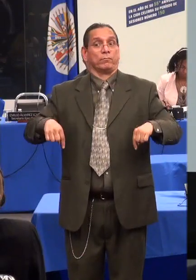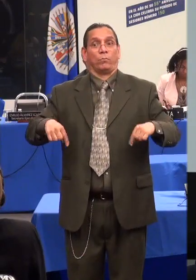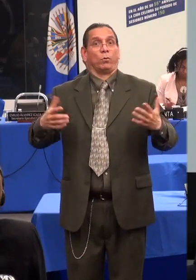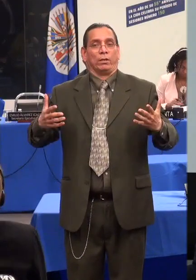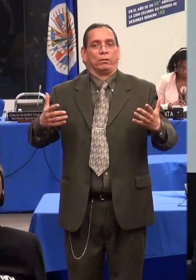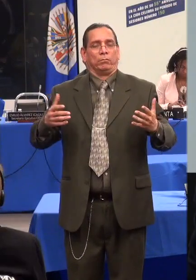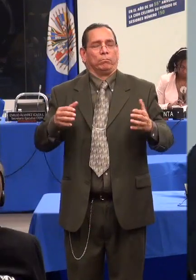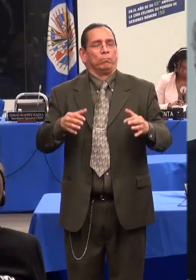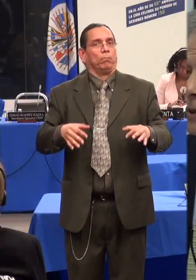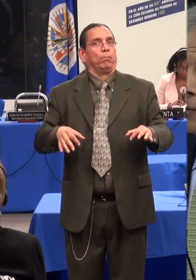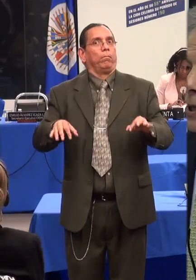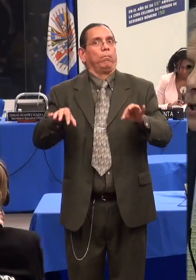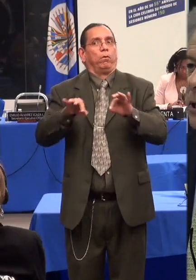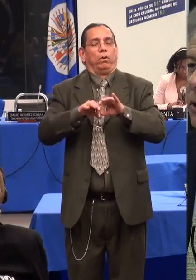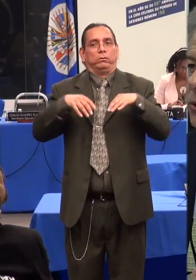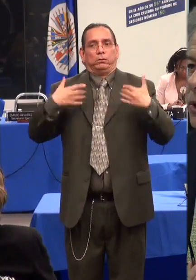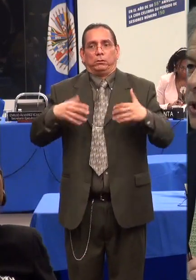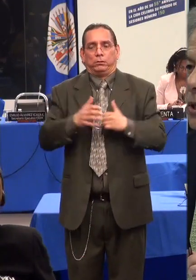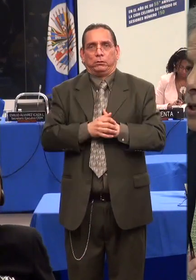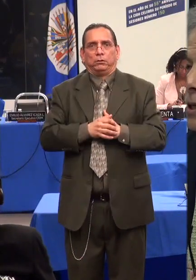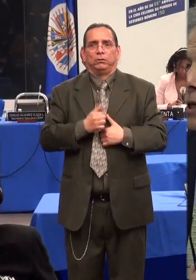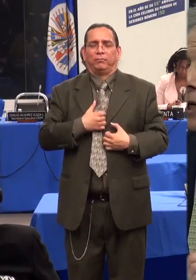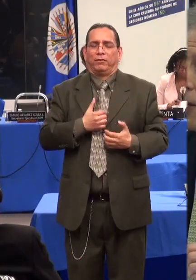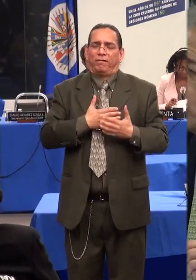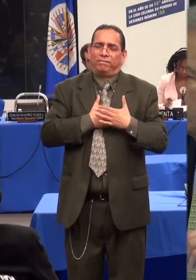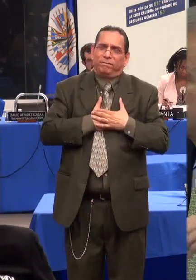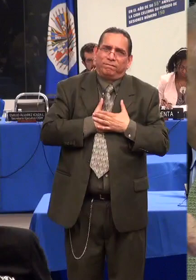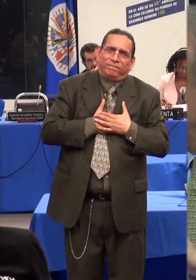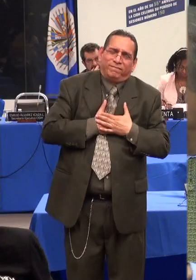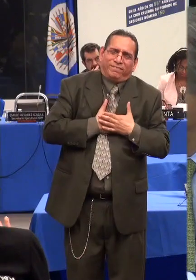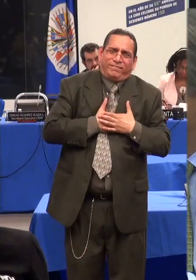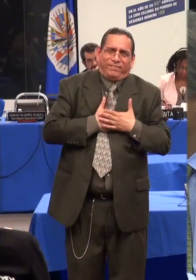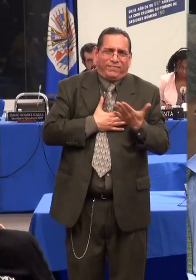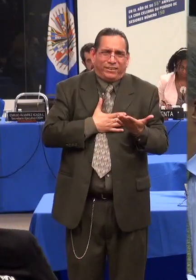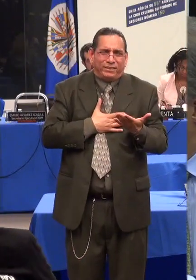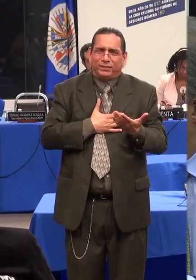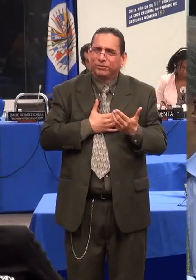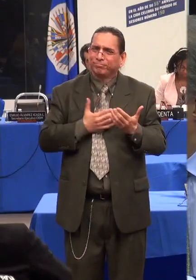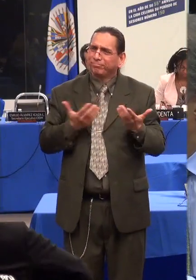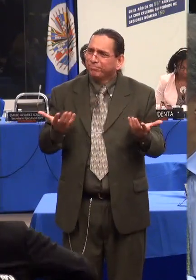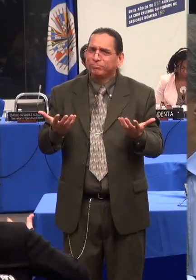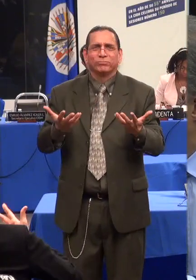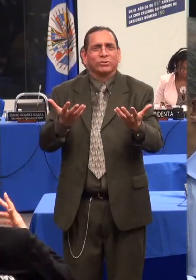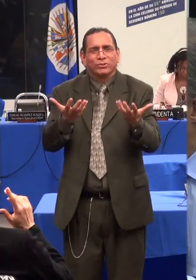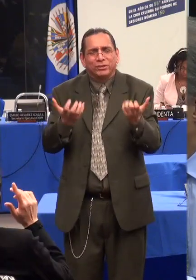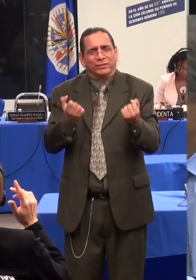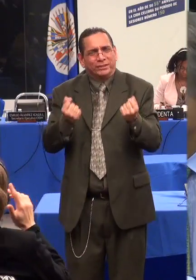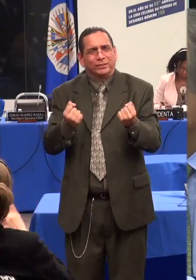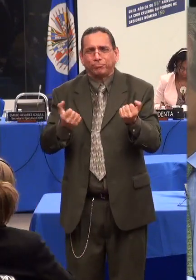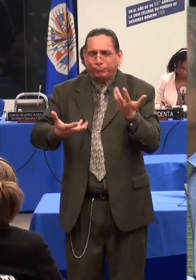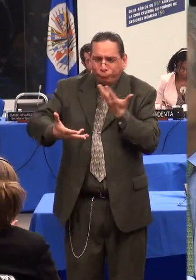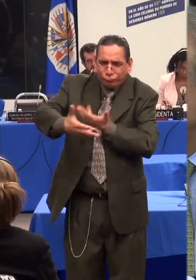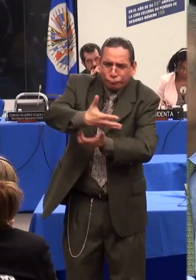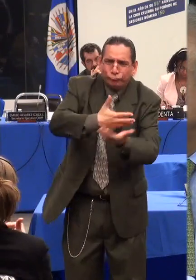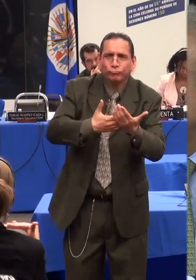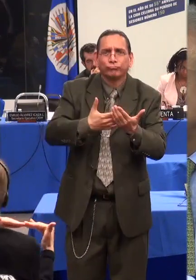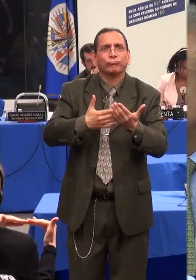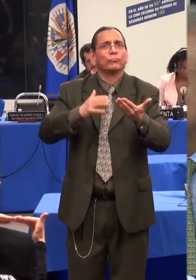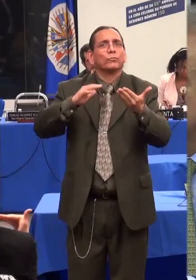justa y solidaria, de manera que vamos a evaluar con todo detenimiento, con toda dedicación,